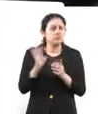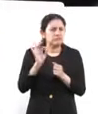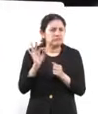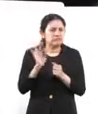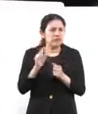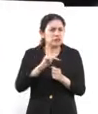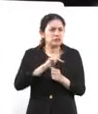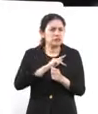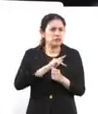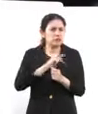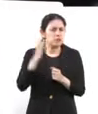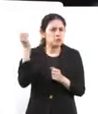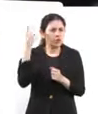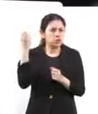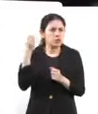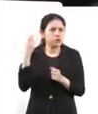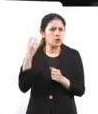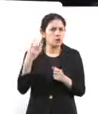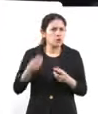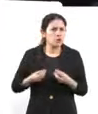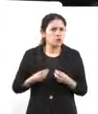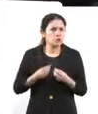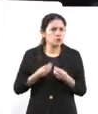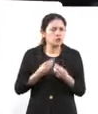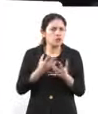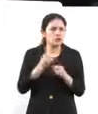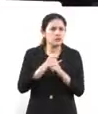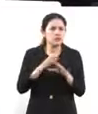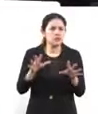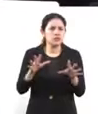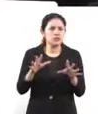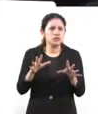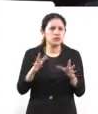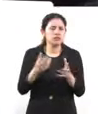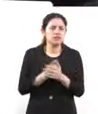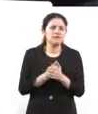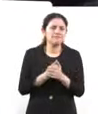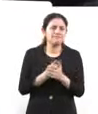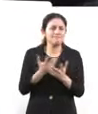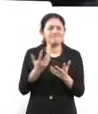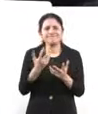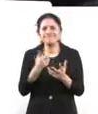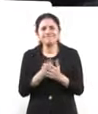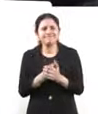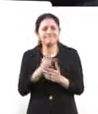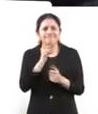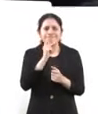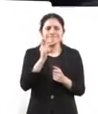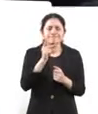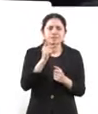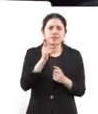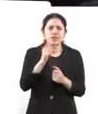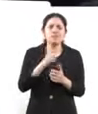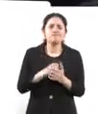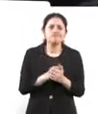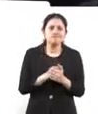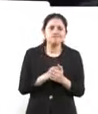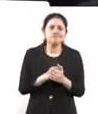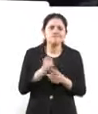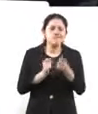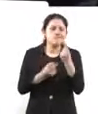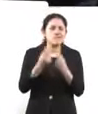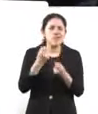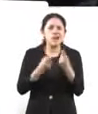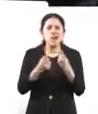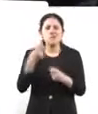aquellas… Estaba buscando el término correcto. Bueno, aquellos eventos quizás un poquito